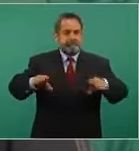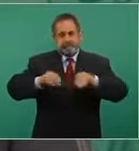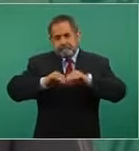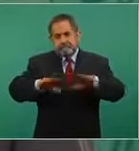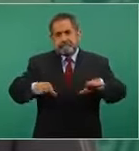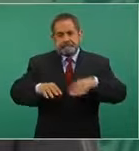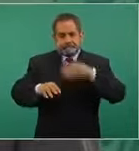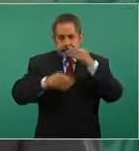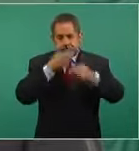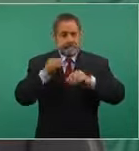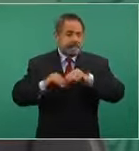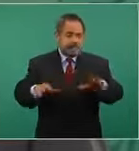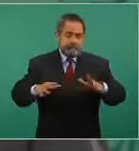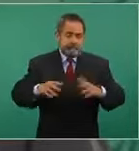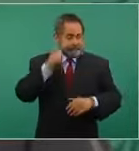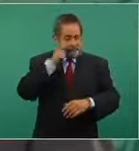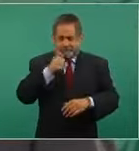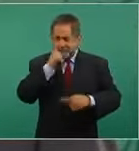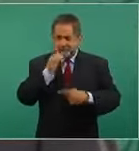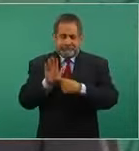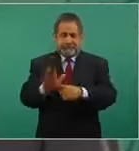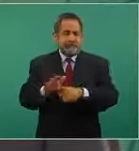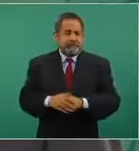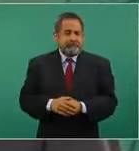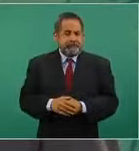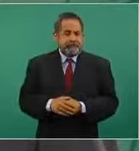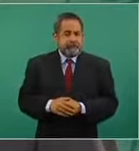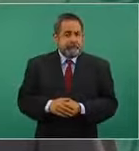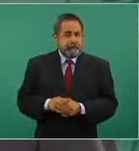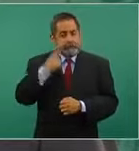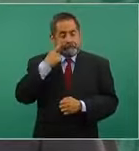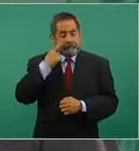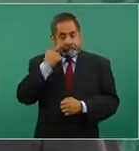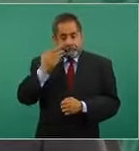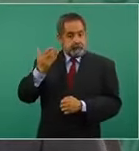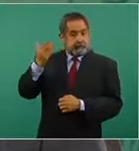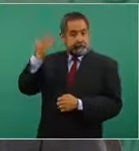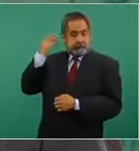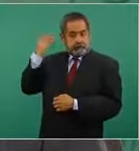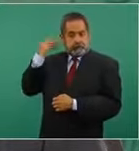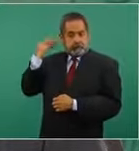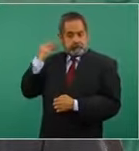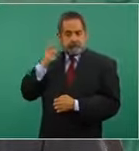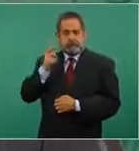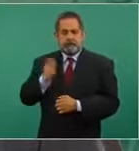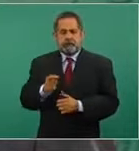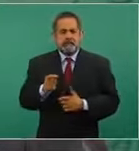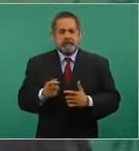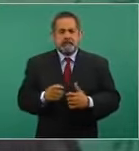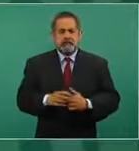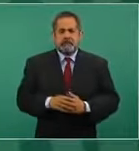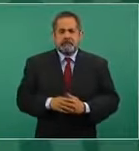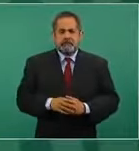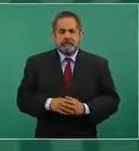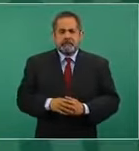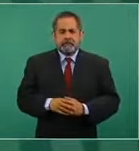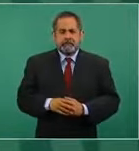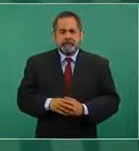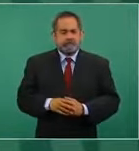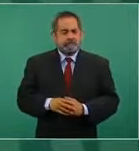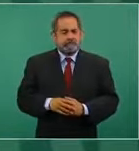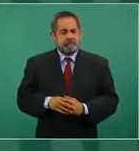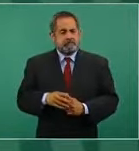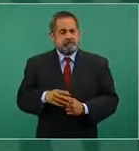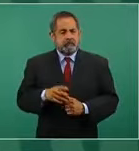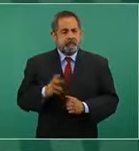Antes se negaban